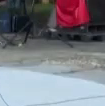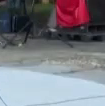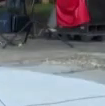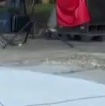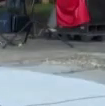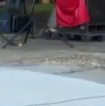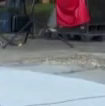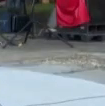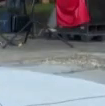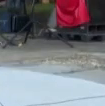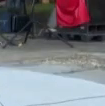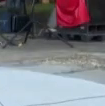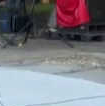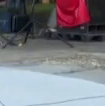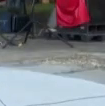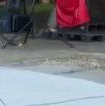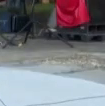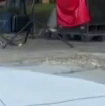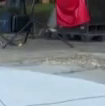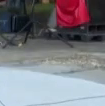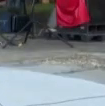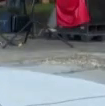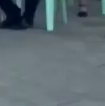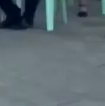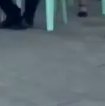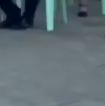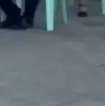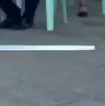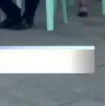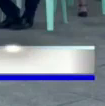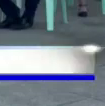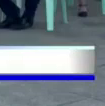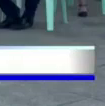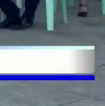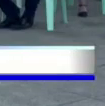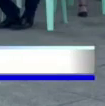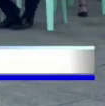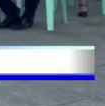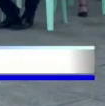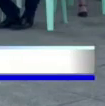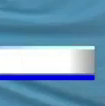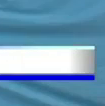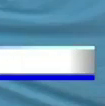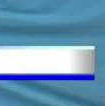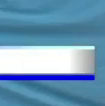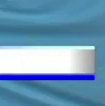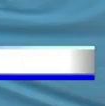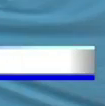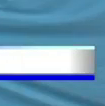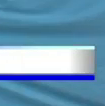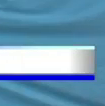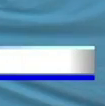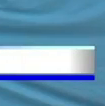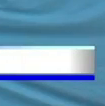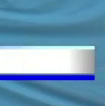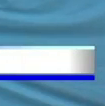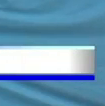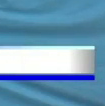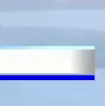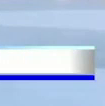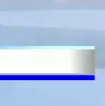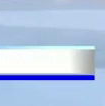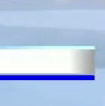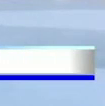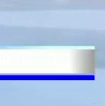A su fundadora, Vilma Espingiloá, dedicó los primeros minutos de la celebración por su aniversario 62, la organización creada para